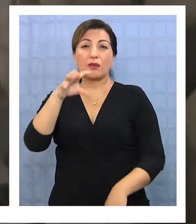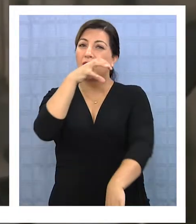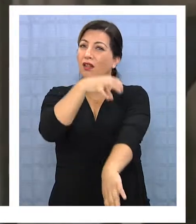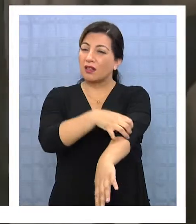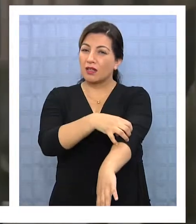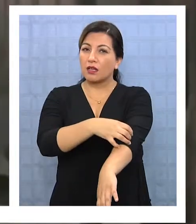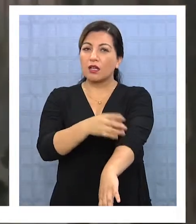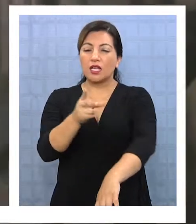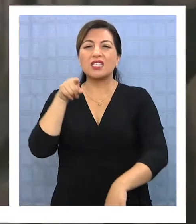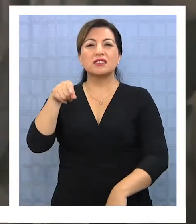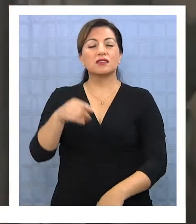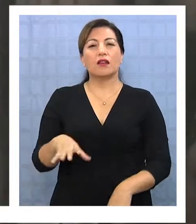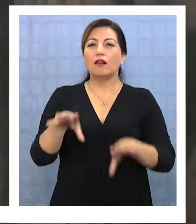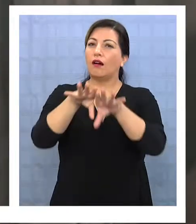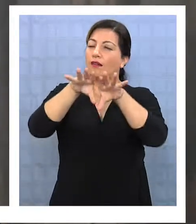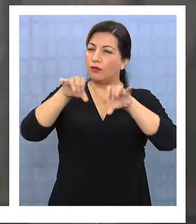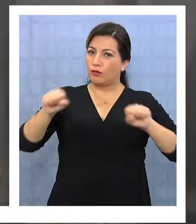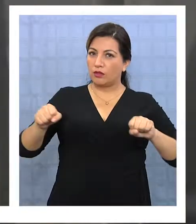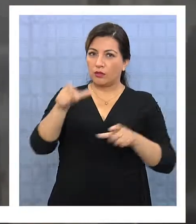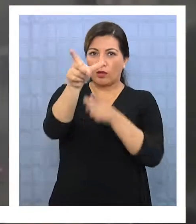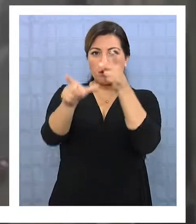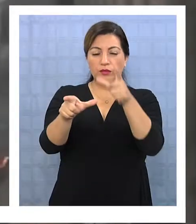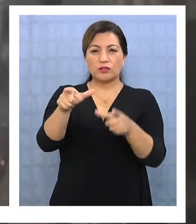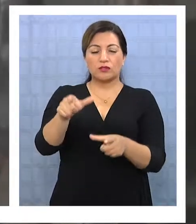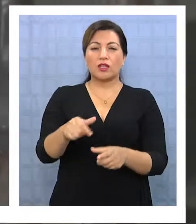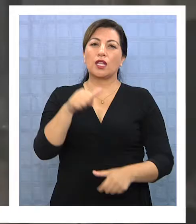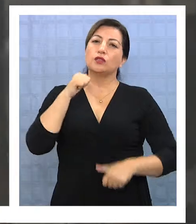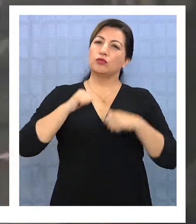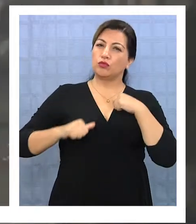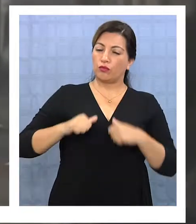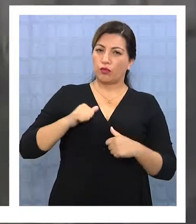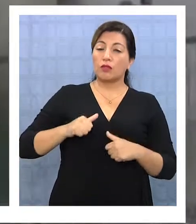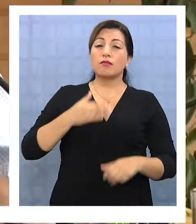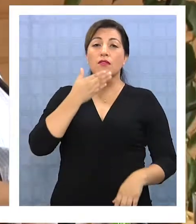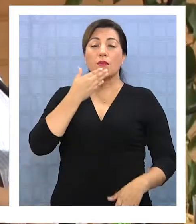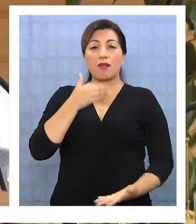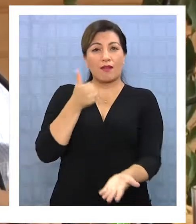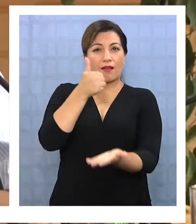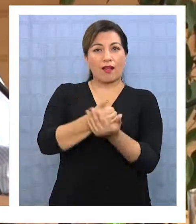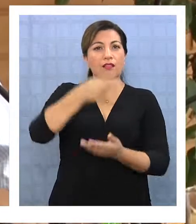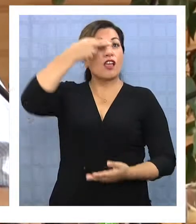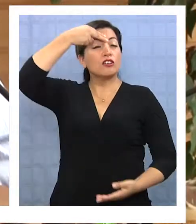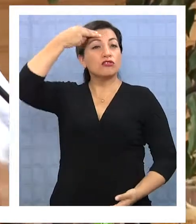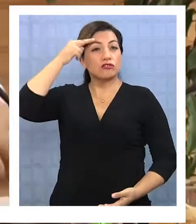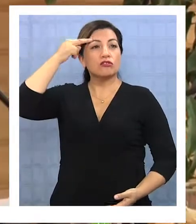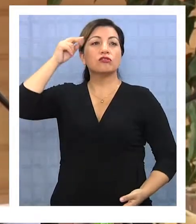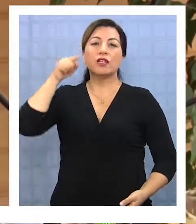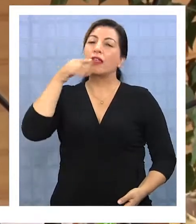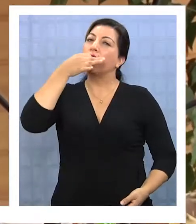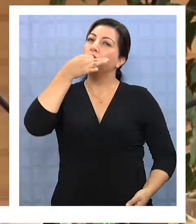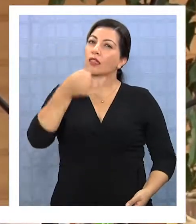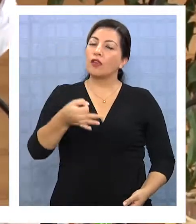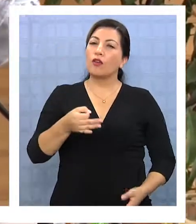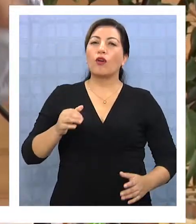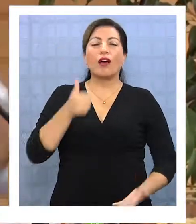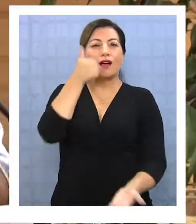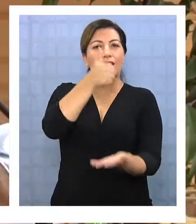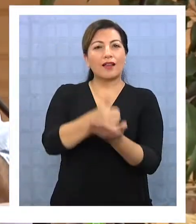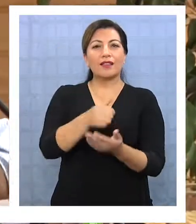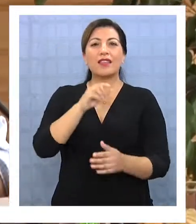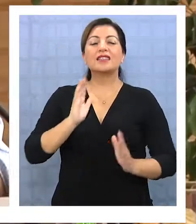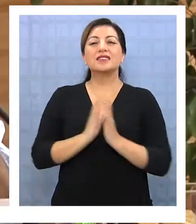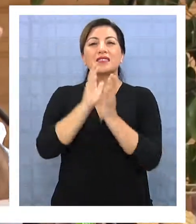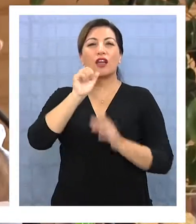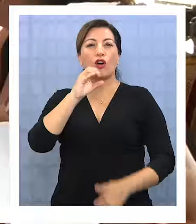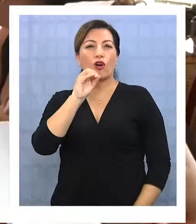distintos frentes se comprometen con los afectados. Incluso el alcalde Mauricio Soria señaló que se comunicó con el alcalde de Santa Olga, acordando que